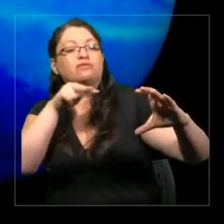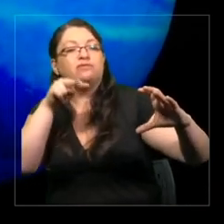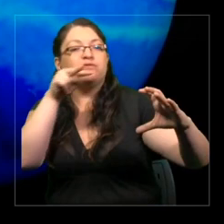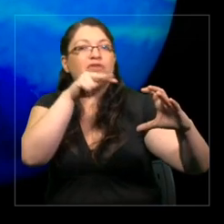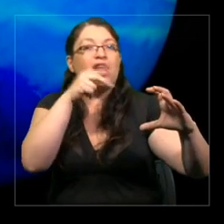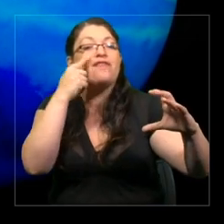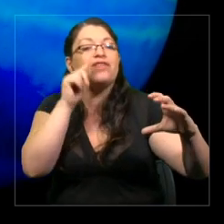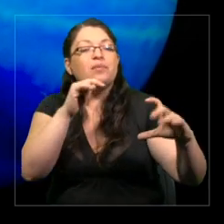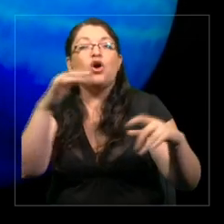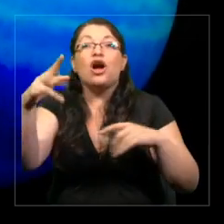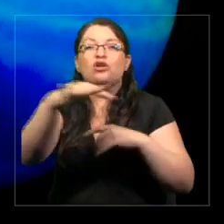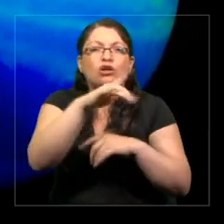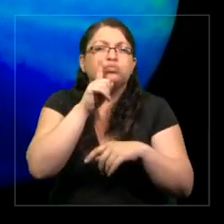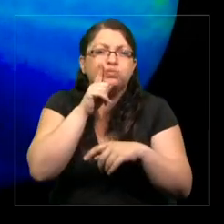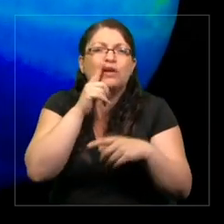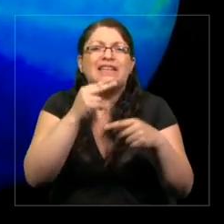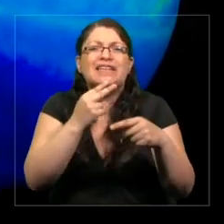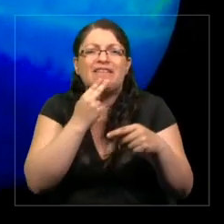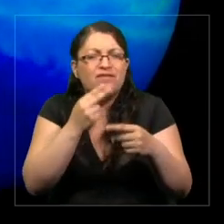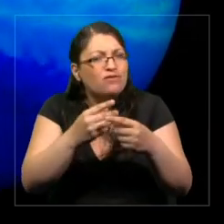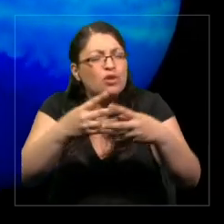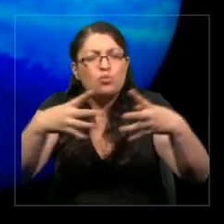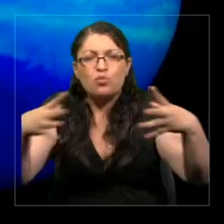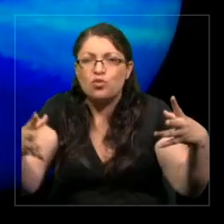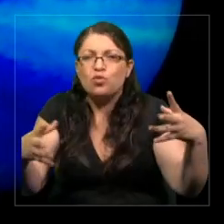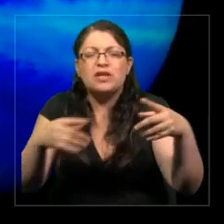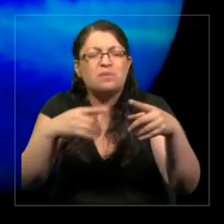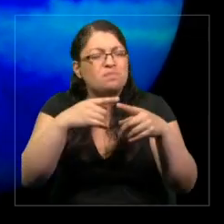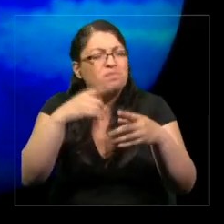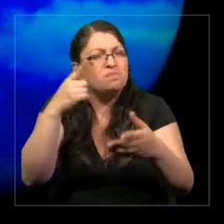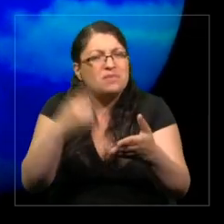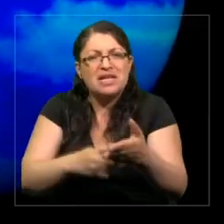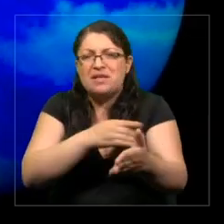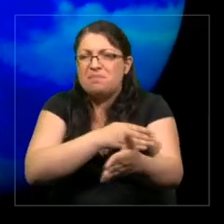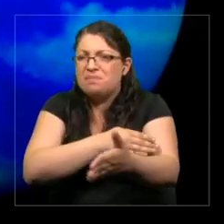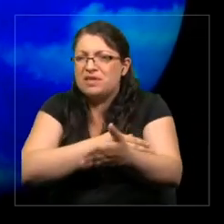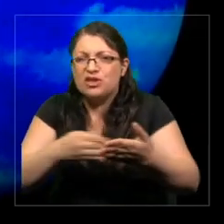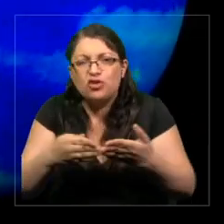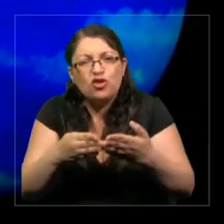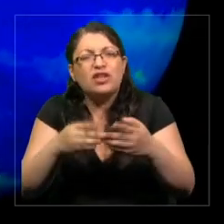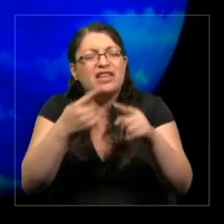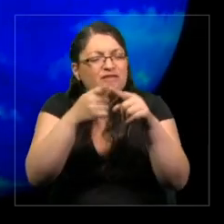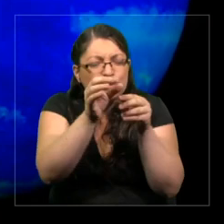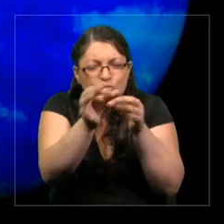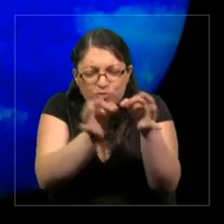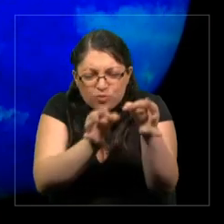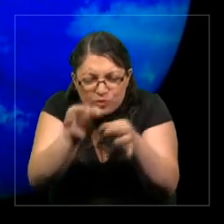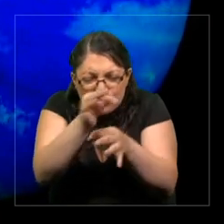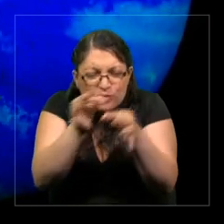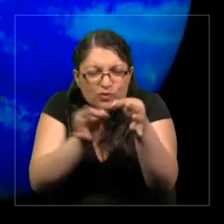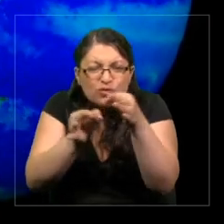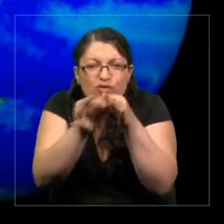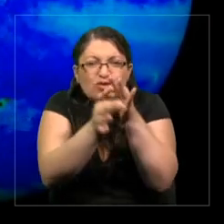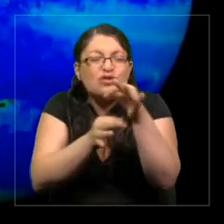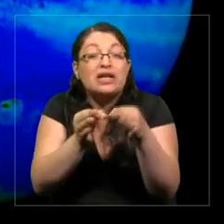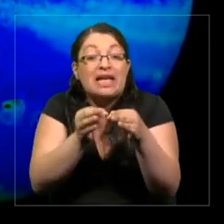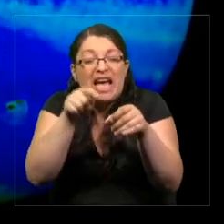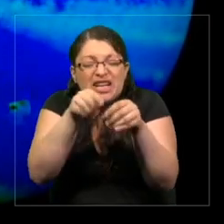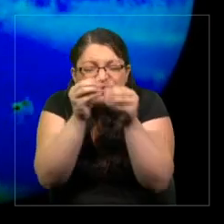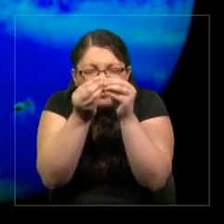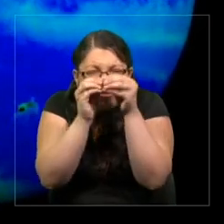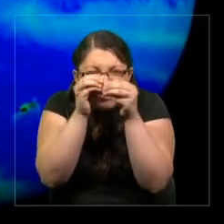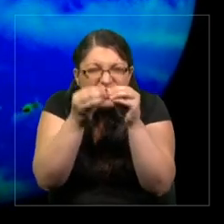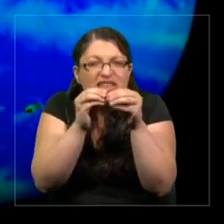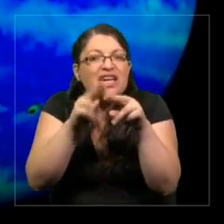vida y tiene miles de millones de organismos por litro. Estos organismos generan o sustentan la vida